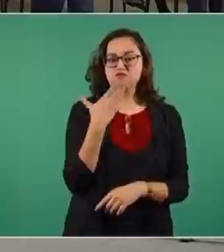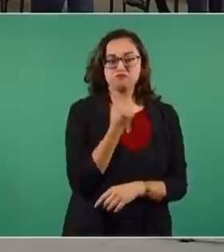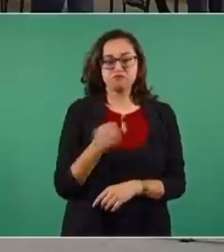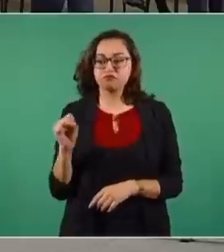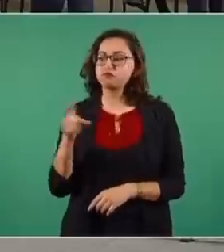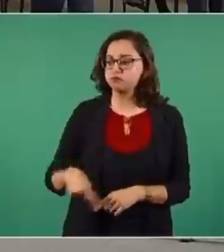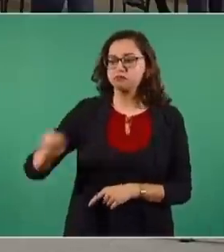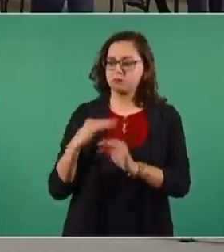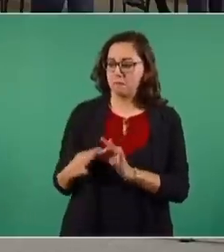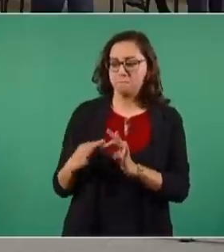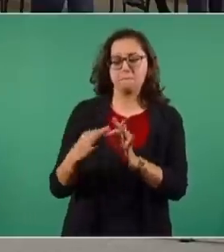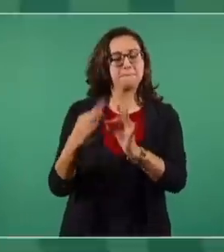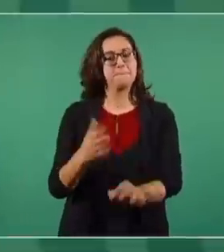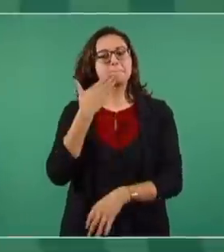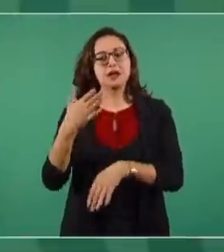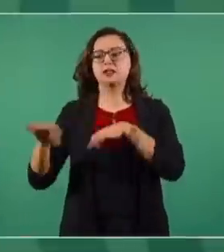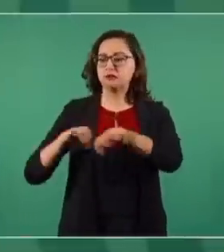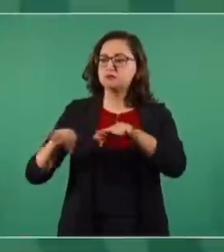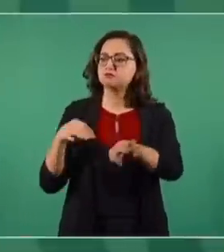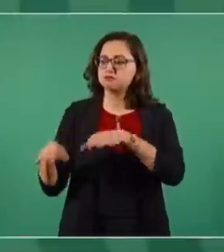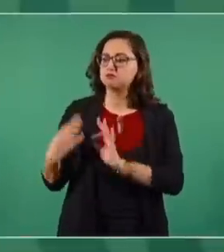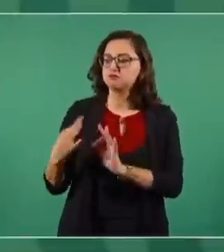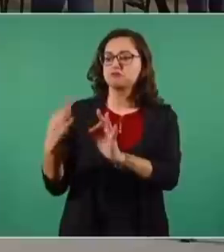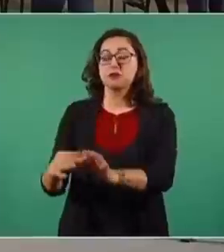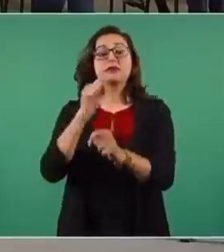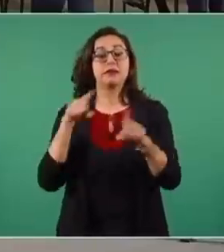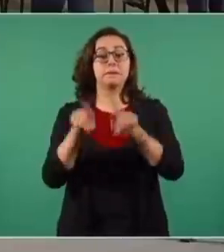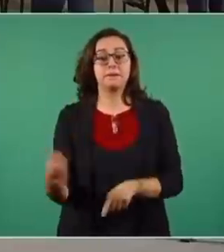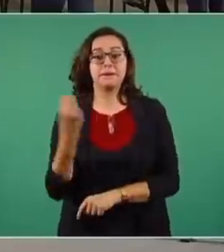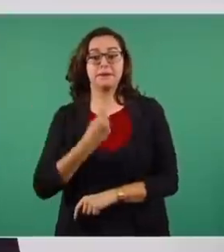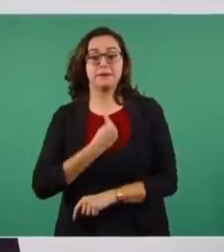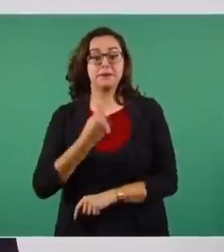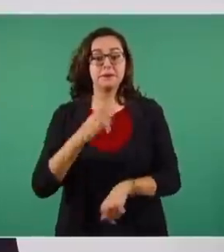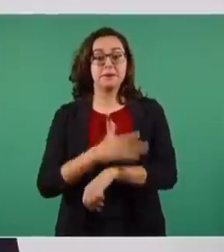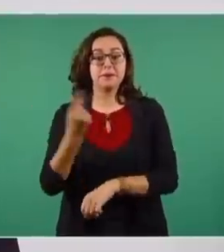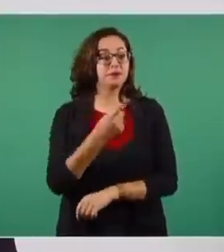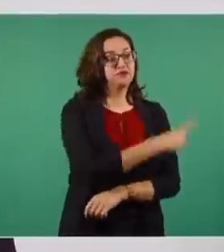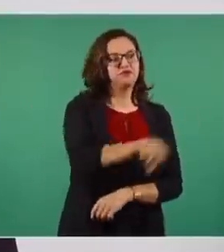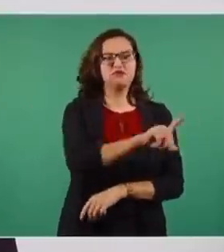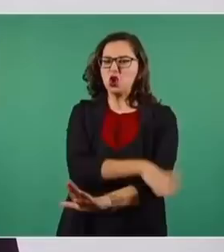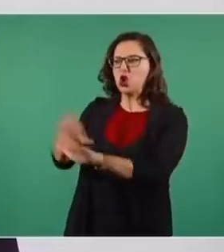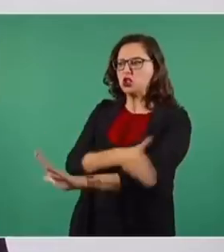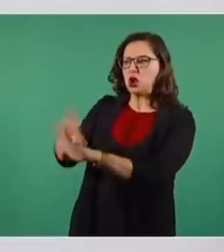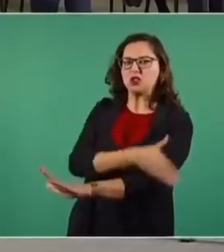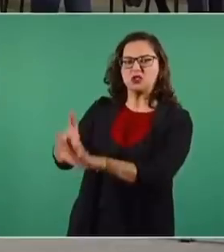han resistido porque les han tundido. Pero ahí están. No les pasó nada.